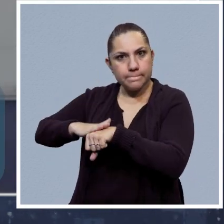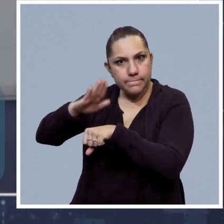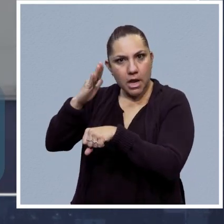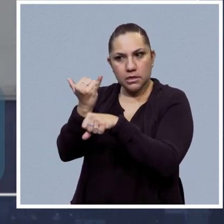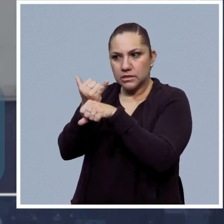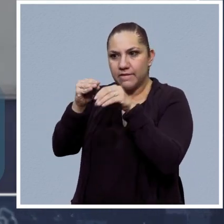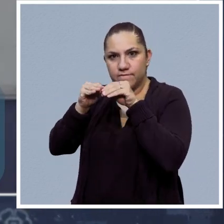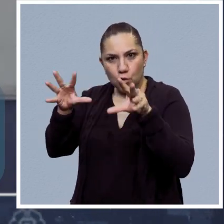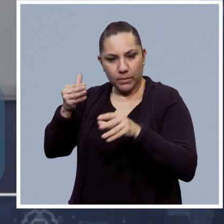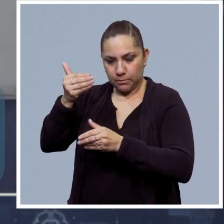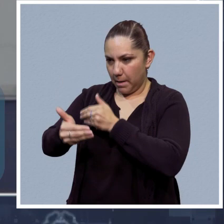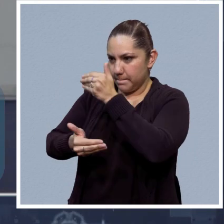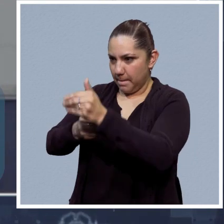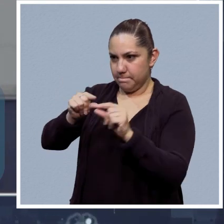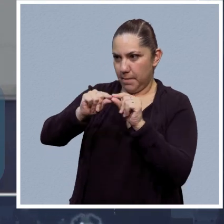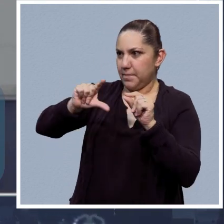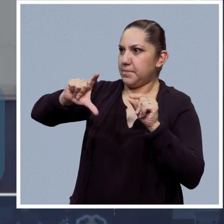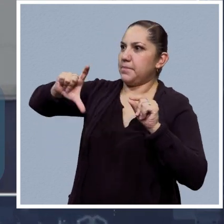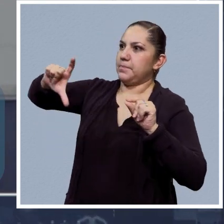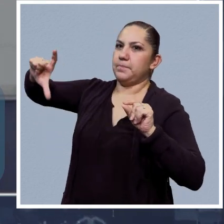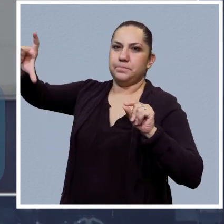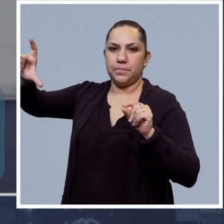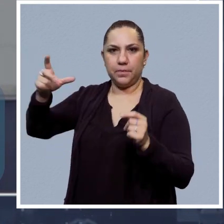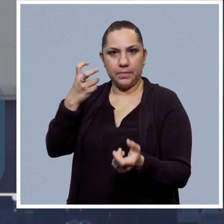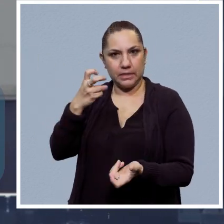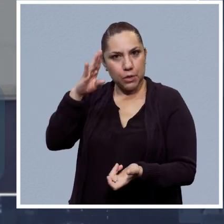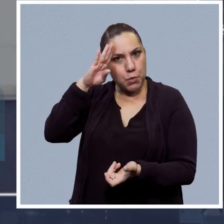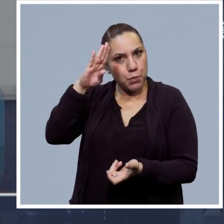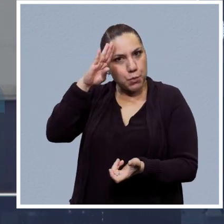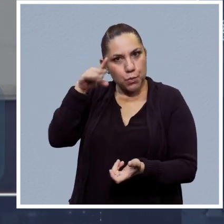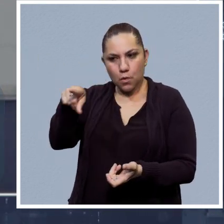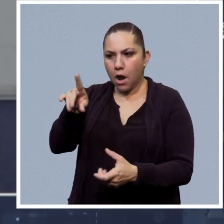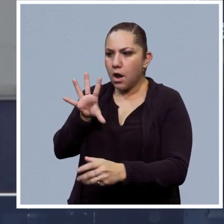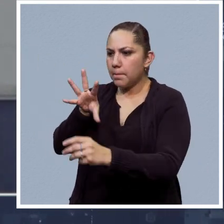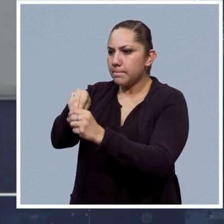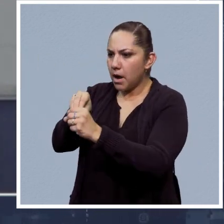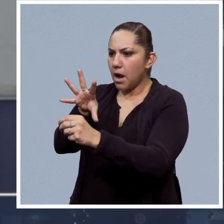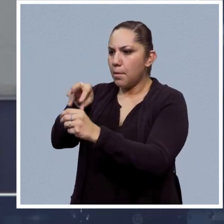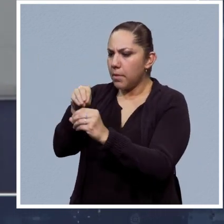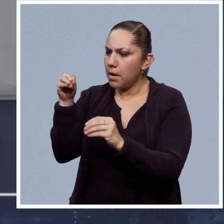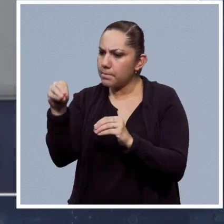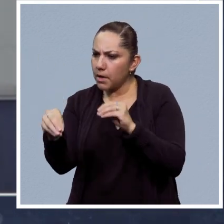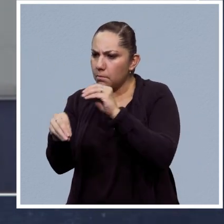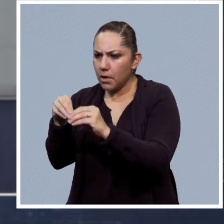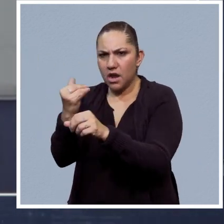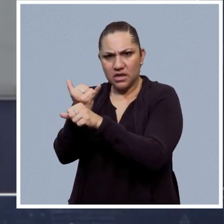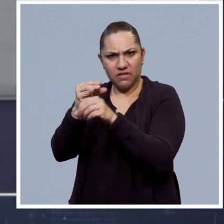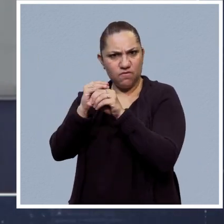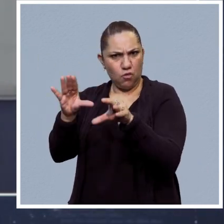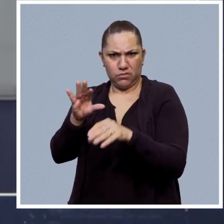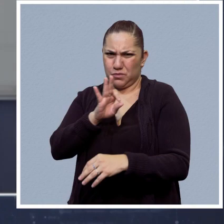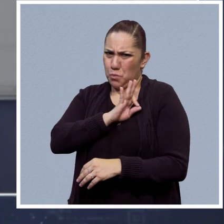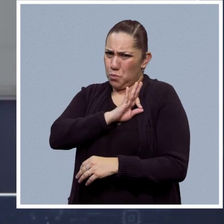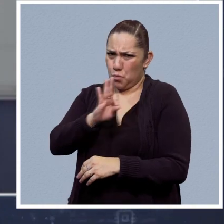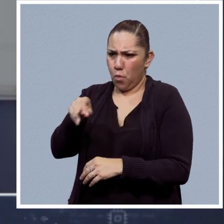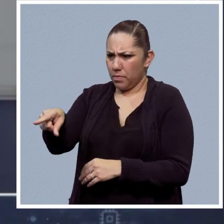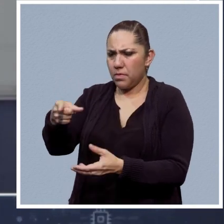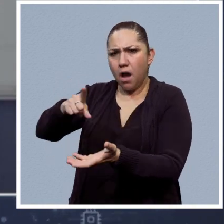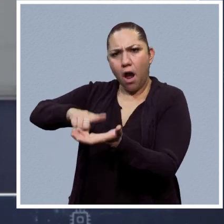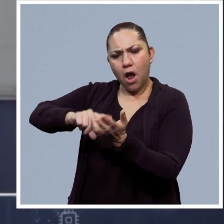duplica la cantidad de información que nuestra especie genera. Entonces, digamos, ha habido un crecimiento exponencial